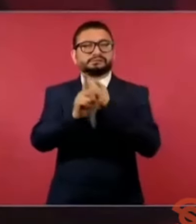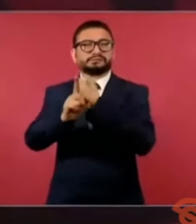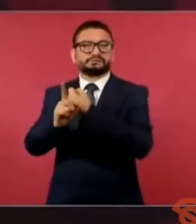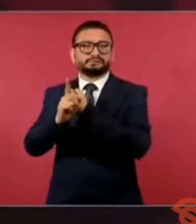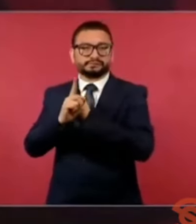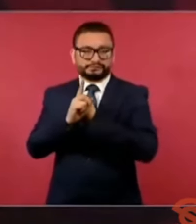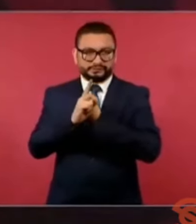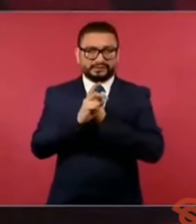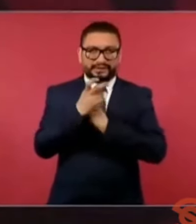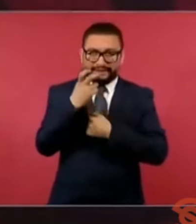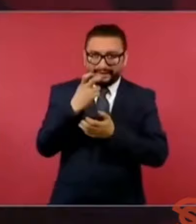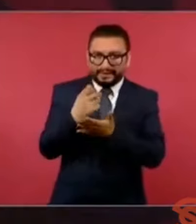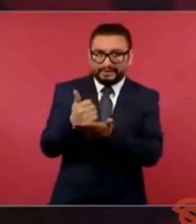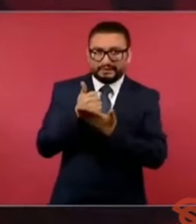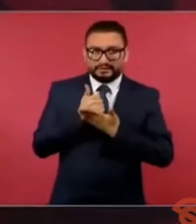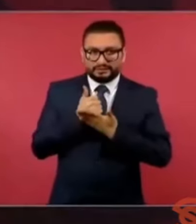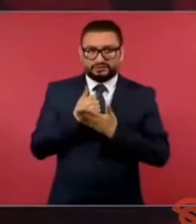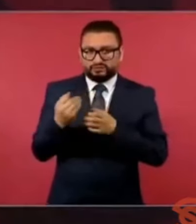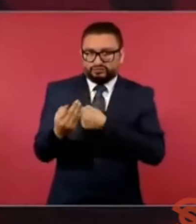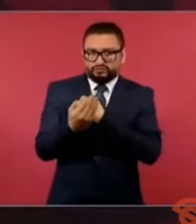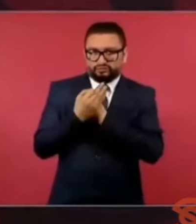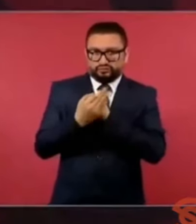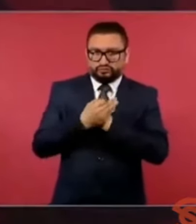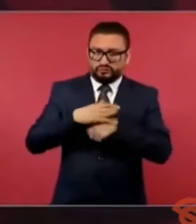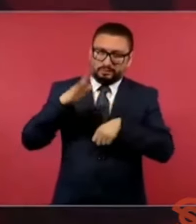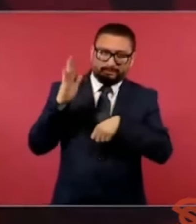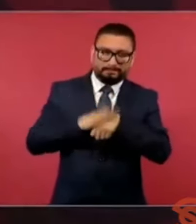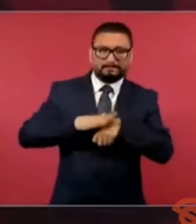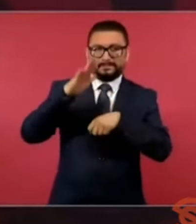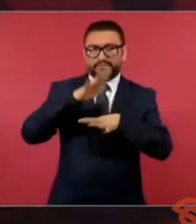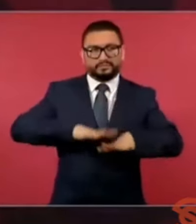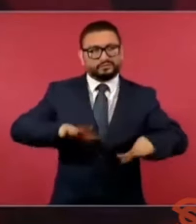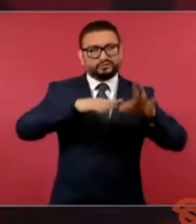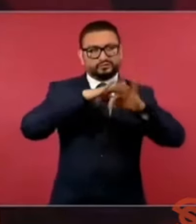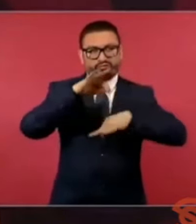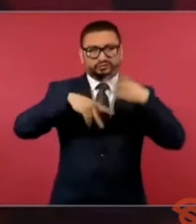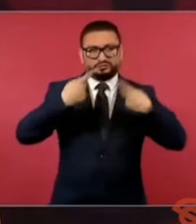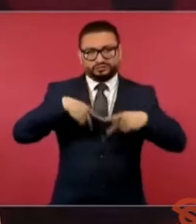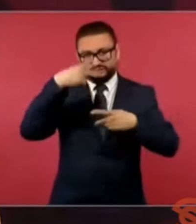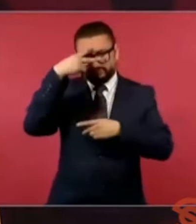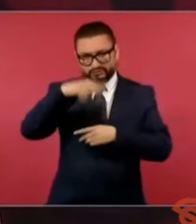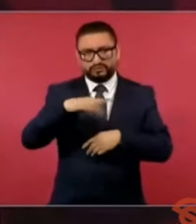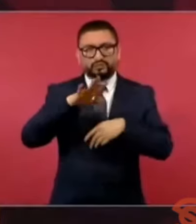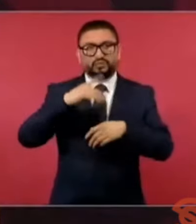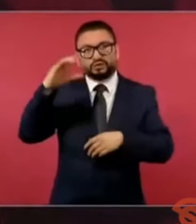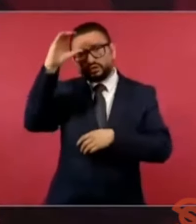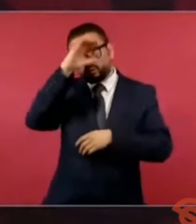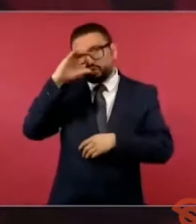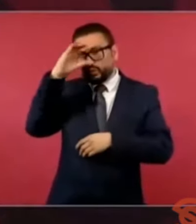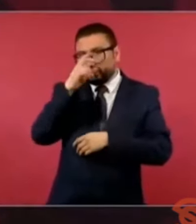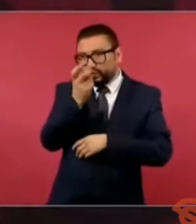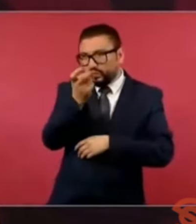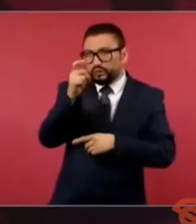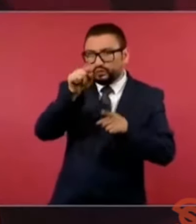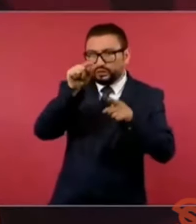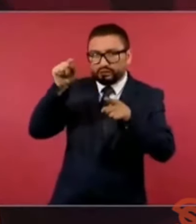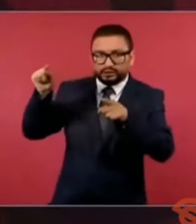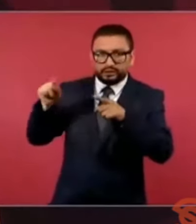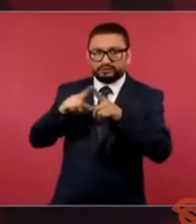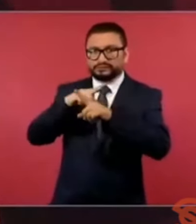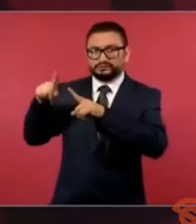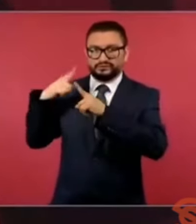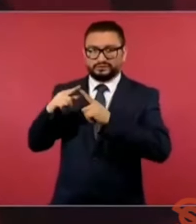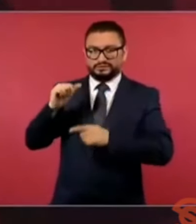Lo que nos ha protegido más a los mexicanos han sido nuestras culturas y las culturas